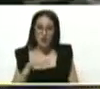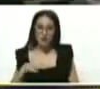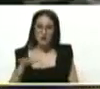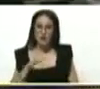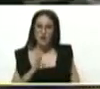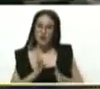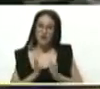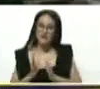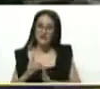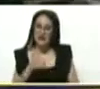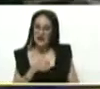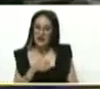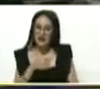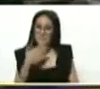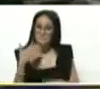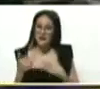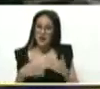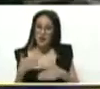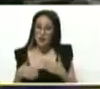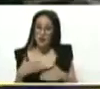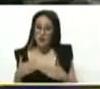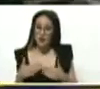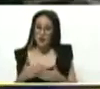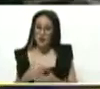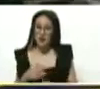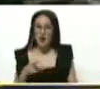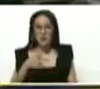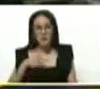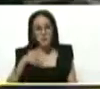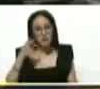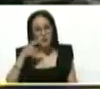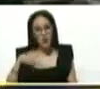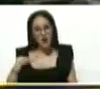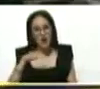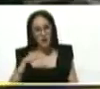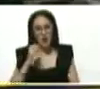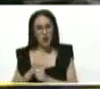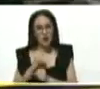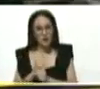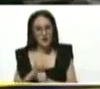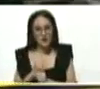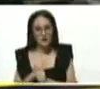Organizar cada vez mejor a nuestro pueblo, a la clase obrera.